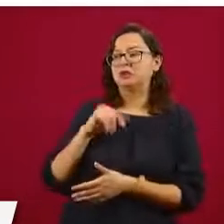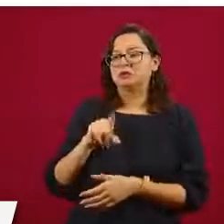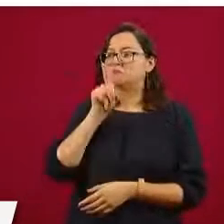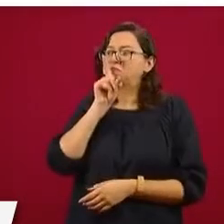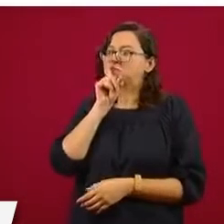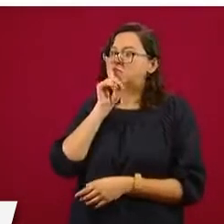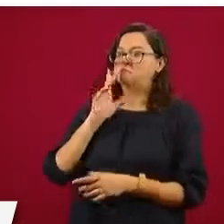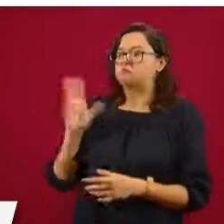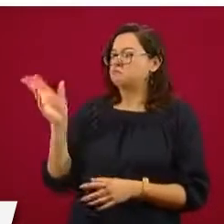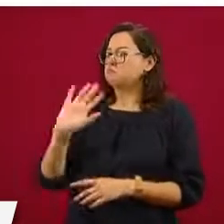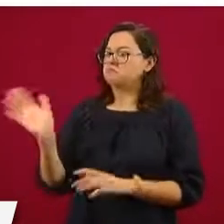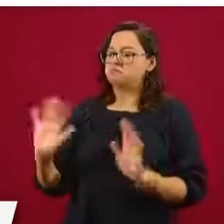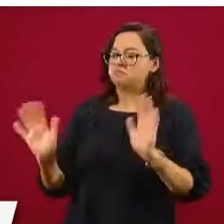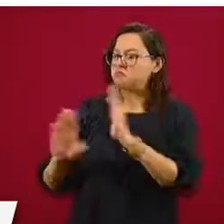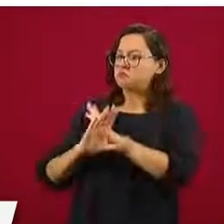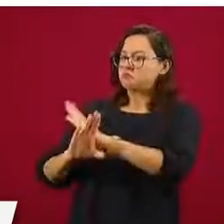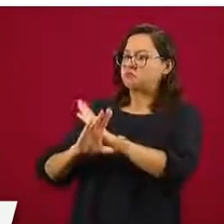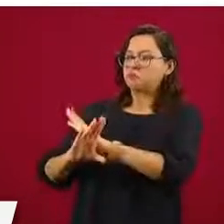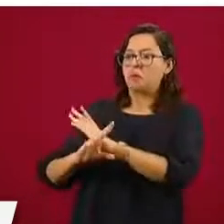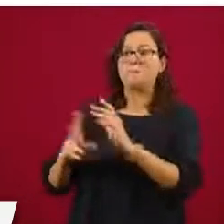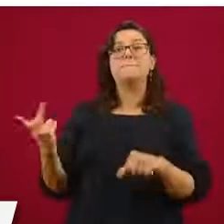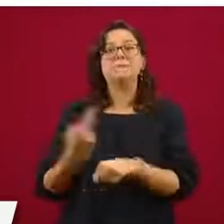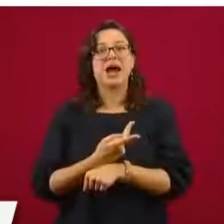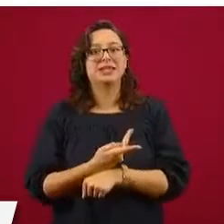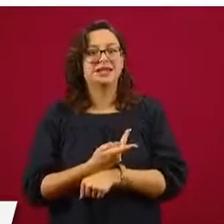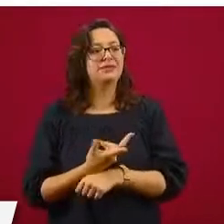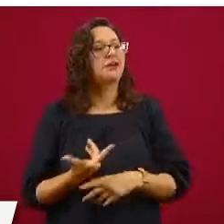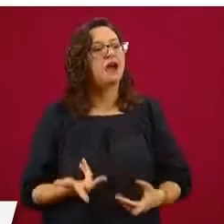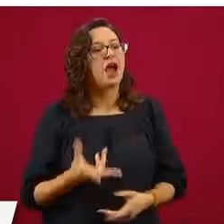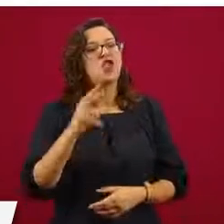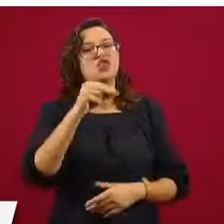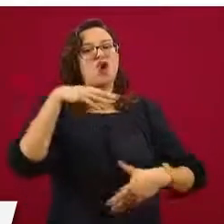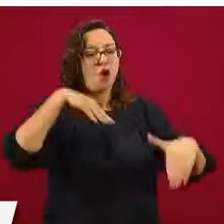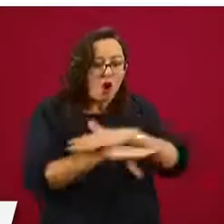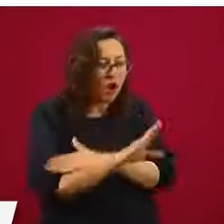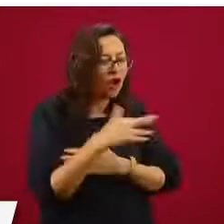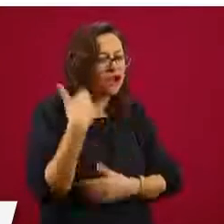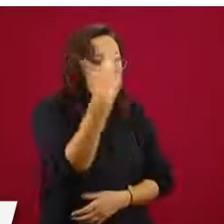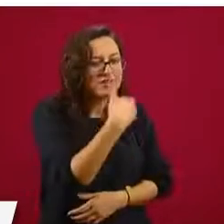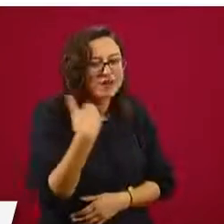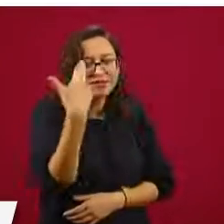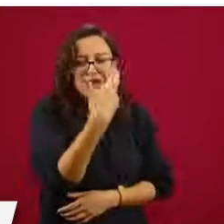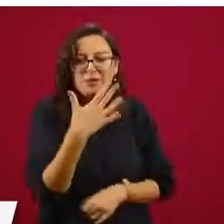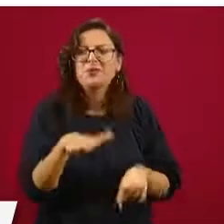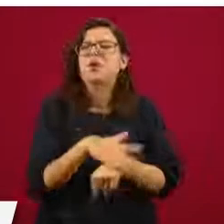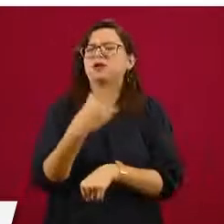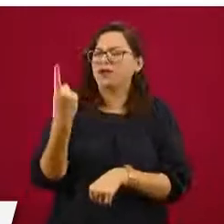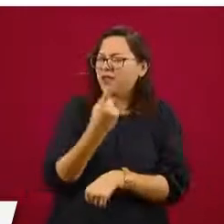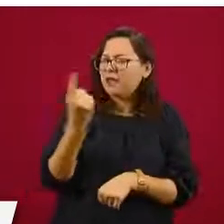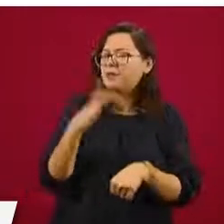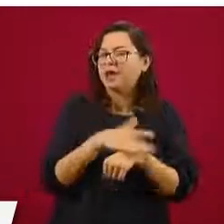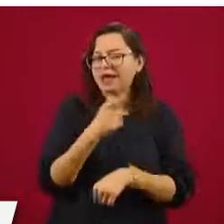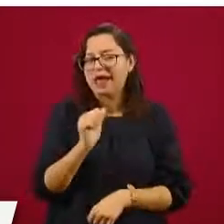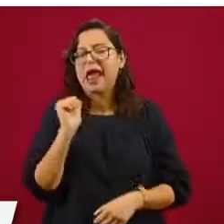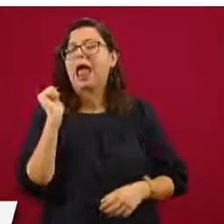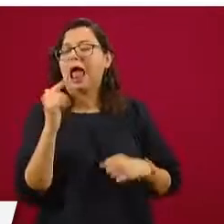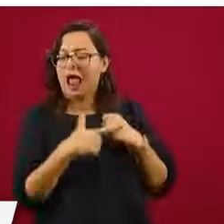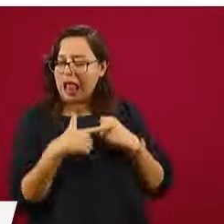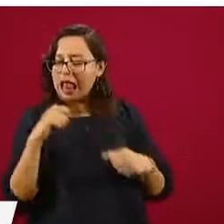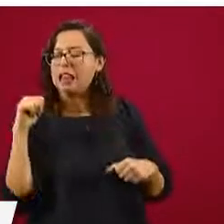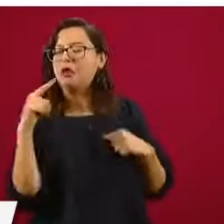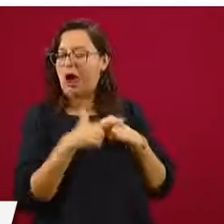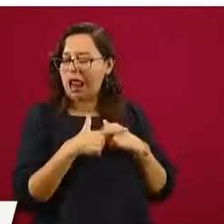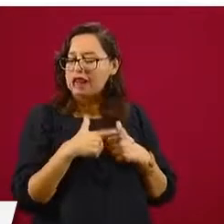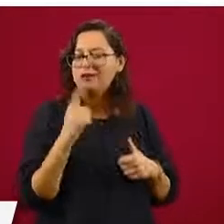encerrado ahí, porque están obligados por ley a permitirnos la verificación, pero con el apoyo de la Guardia